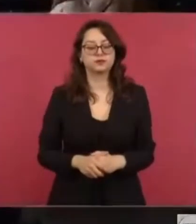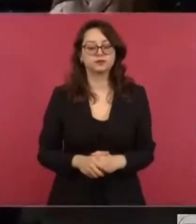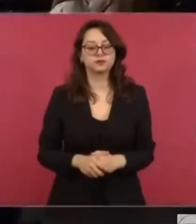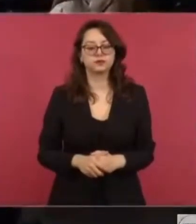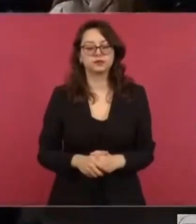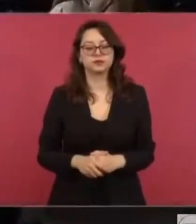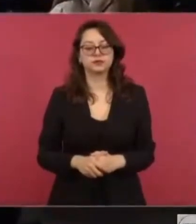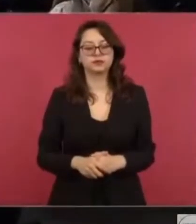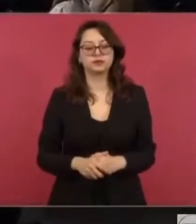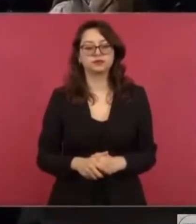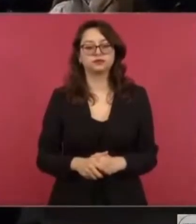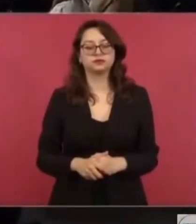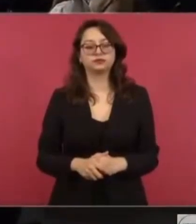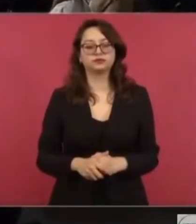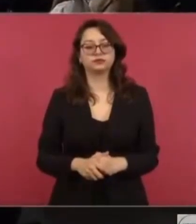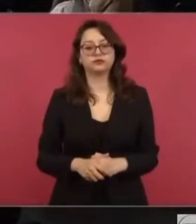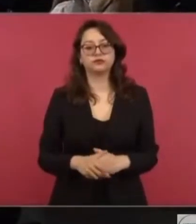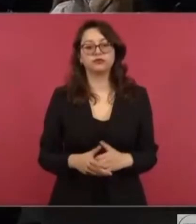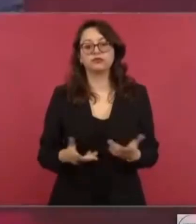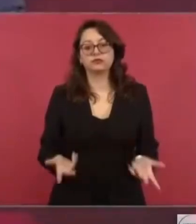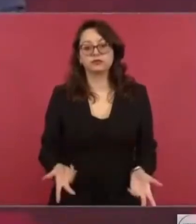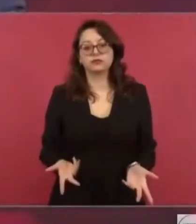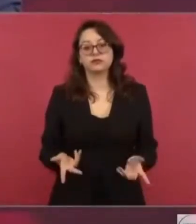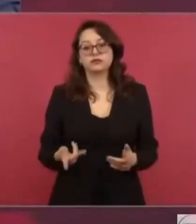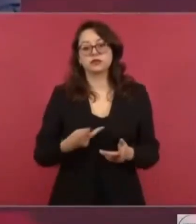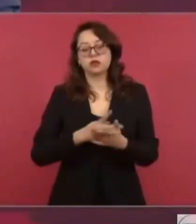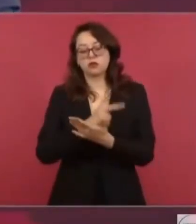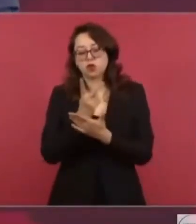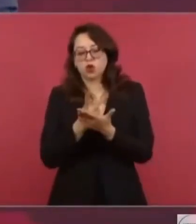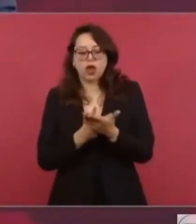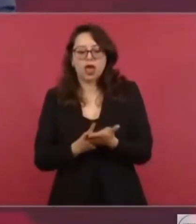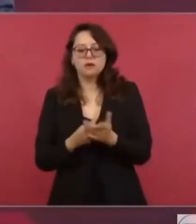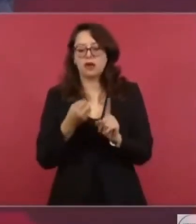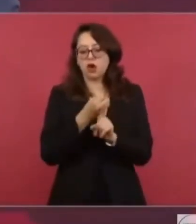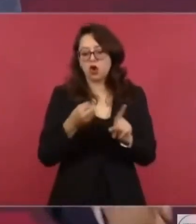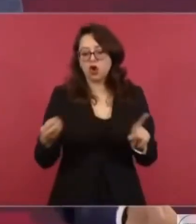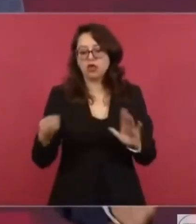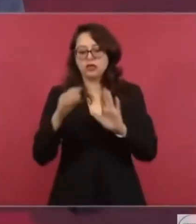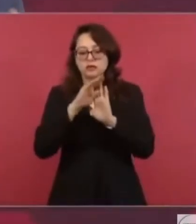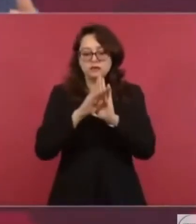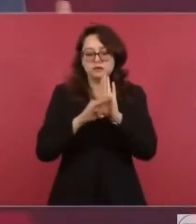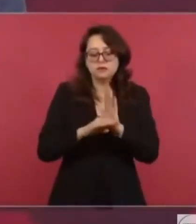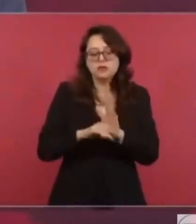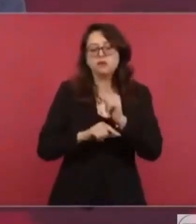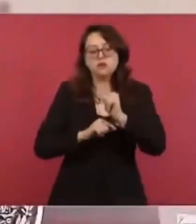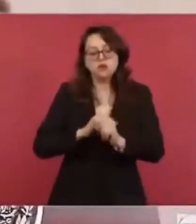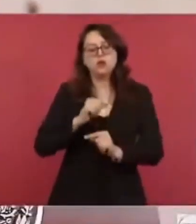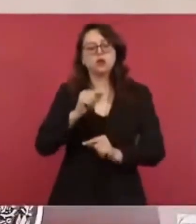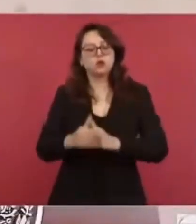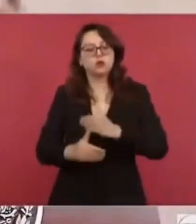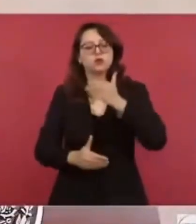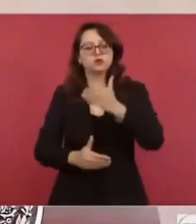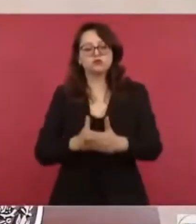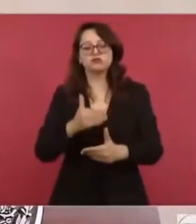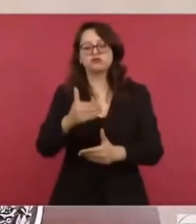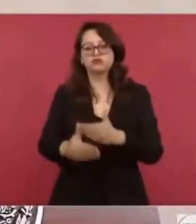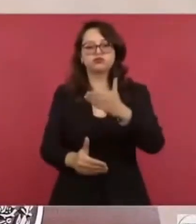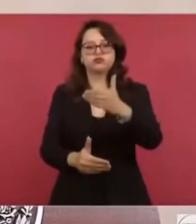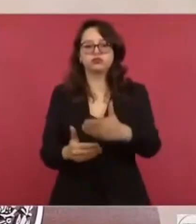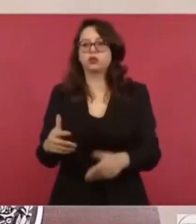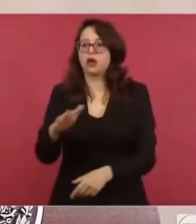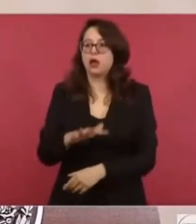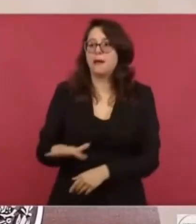Hay medidas que se van a aplicar, no quiero adelantar ahora nada, pero se va a ayudar al pueblo.